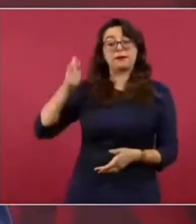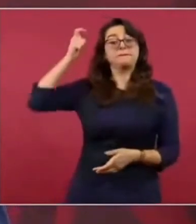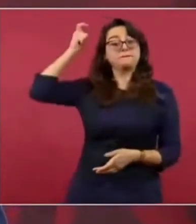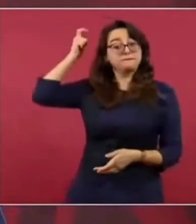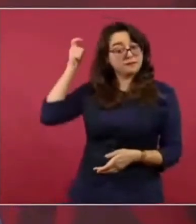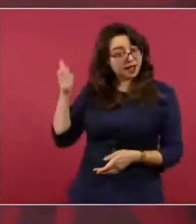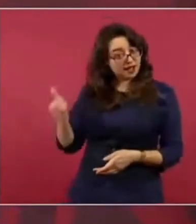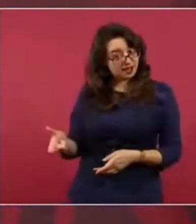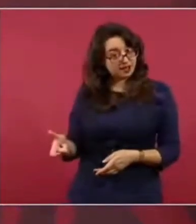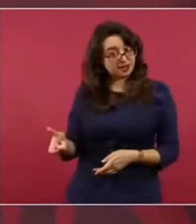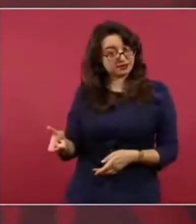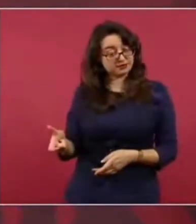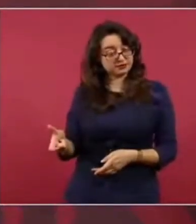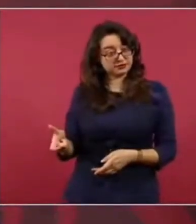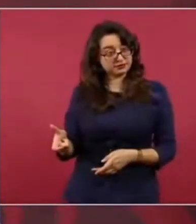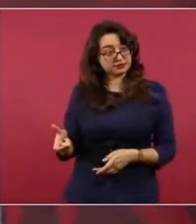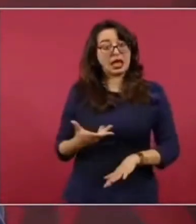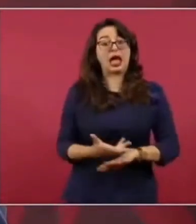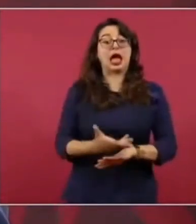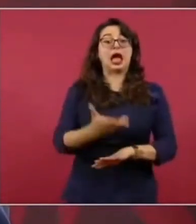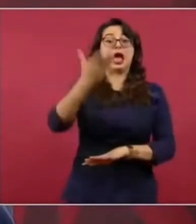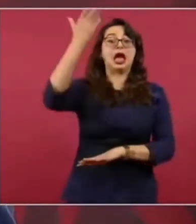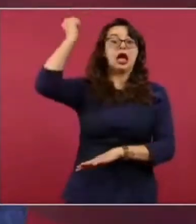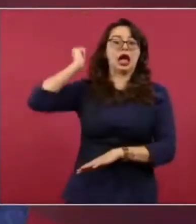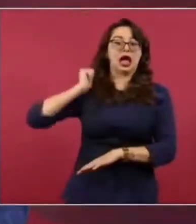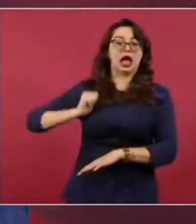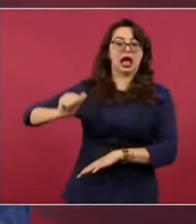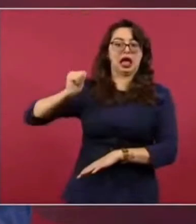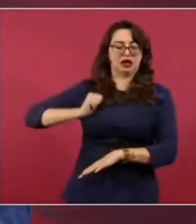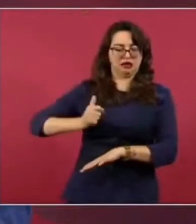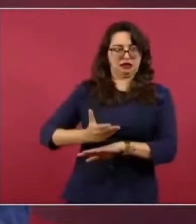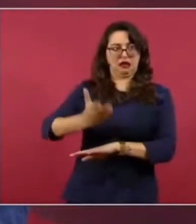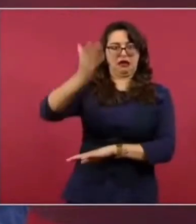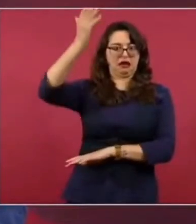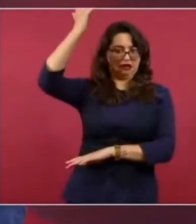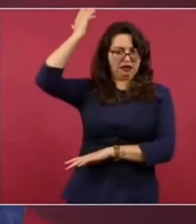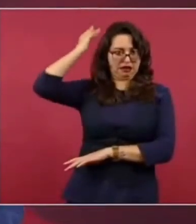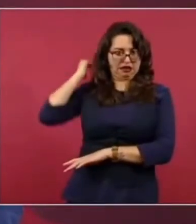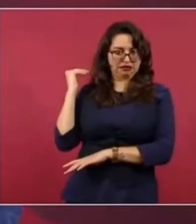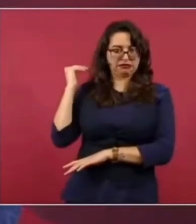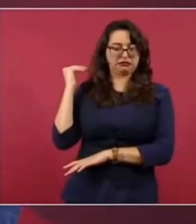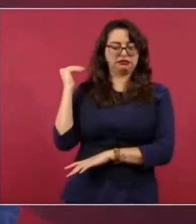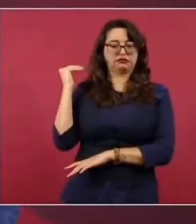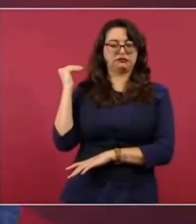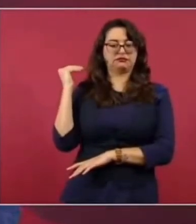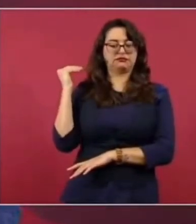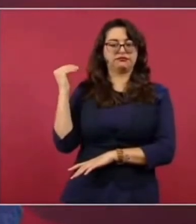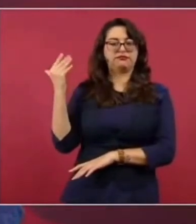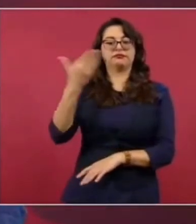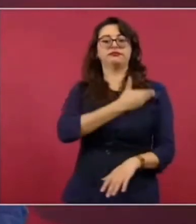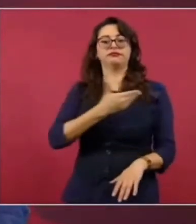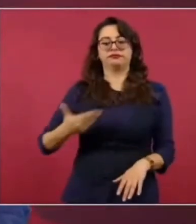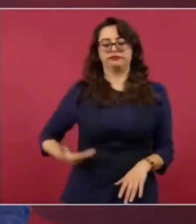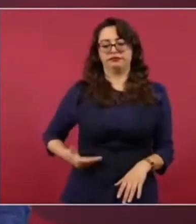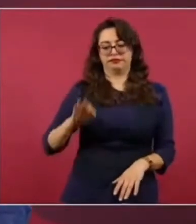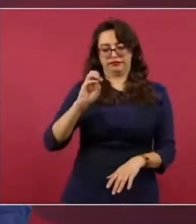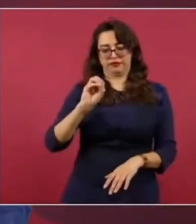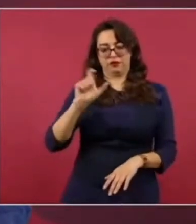se vendió ese banco en la época de Fox